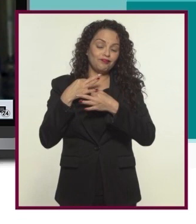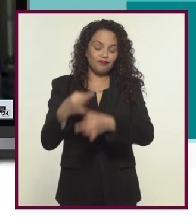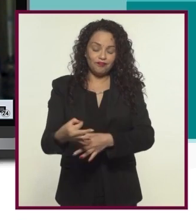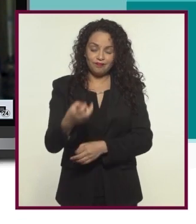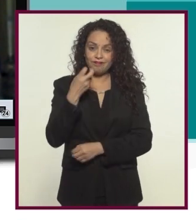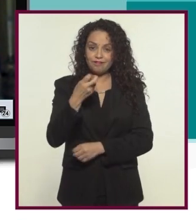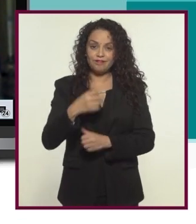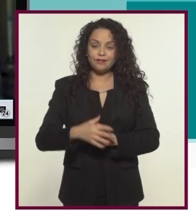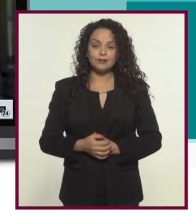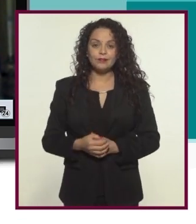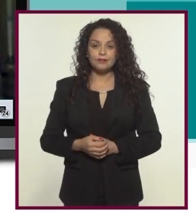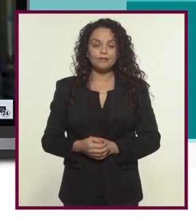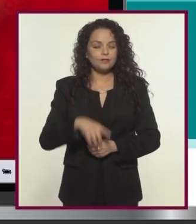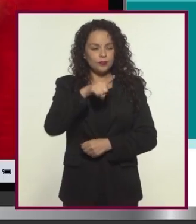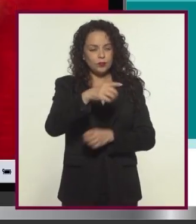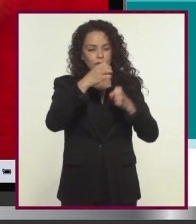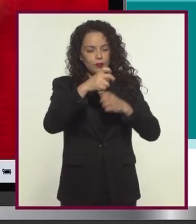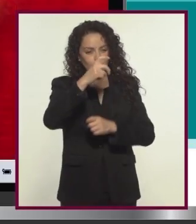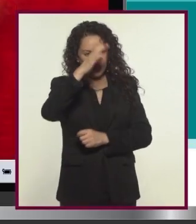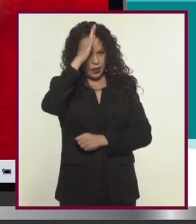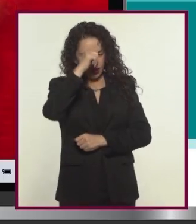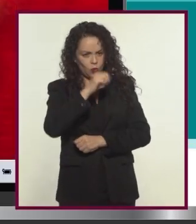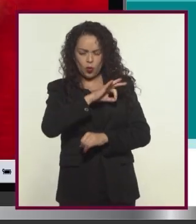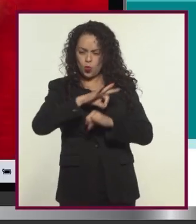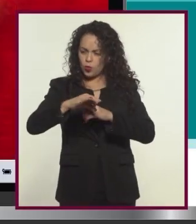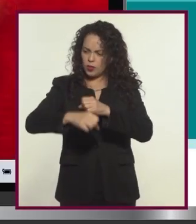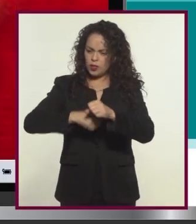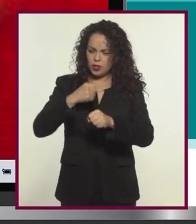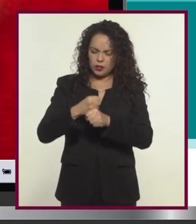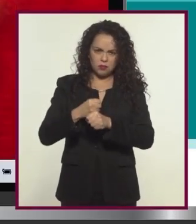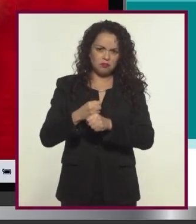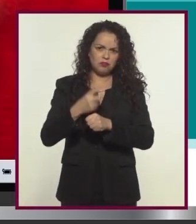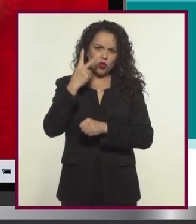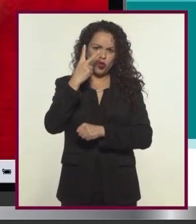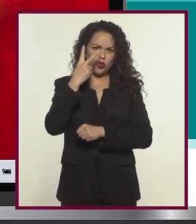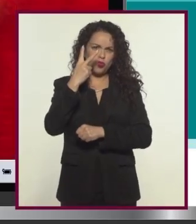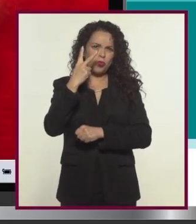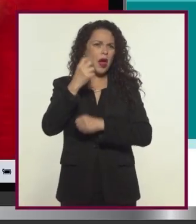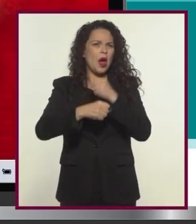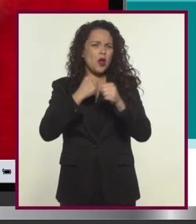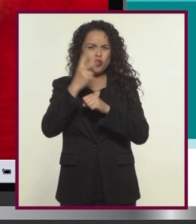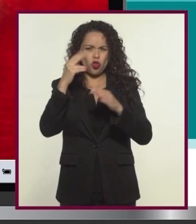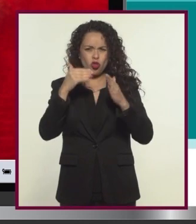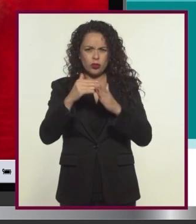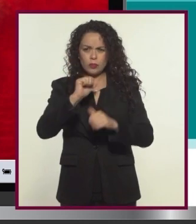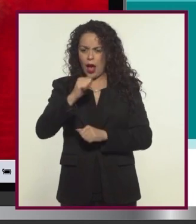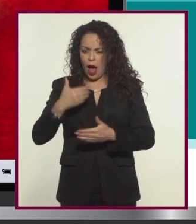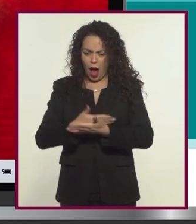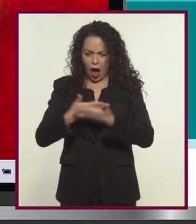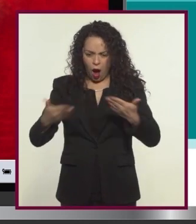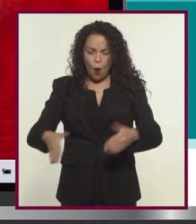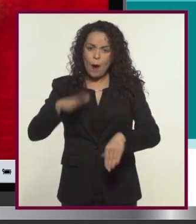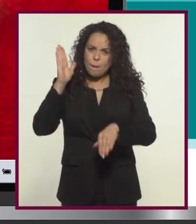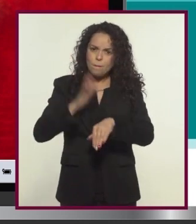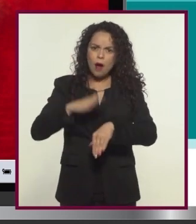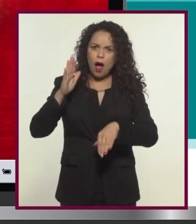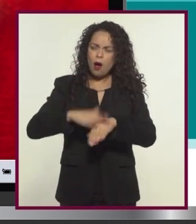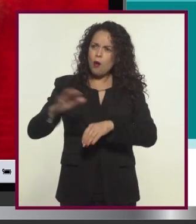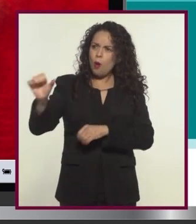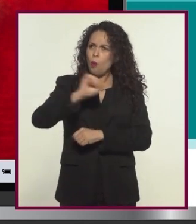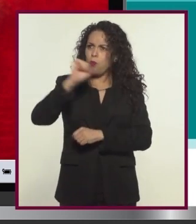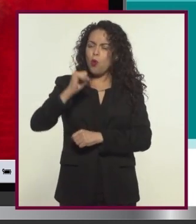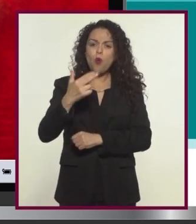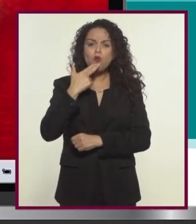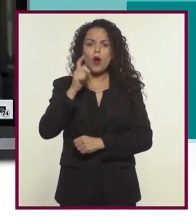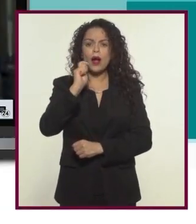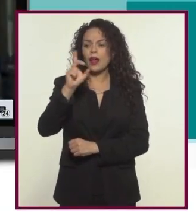lo que me atrae mucho. ¿Estarías de acuerdo con afirmar que en los últimos años, desde los 2000 para acá, ha habido un boom del